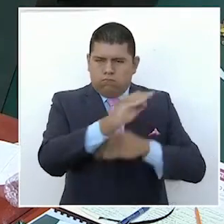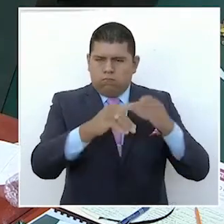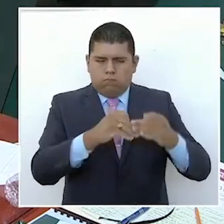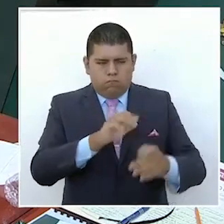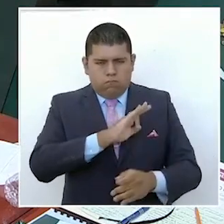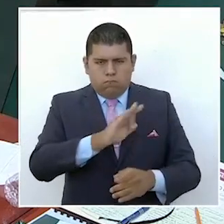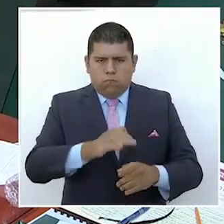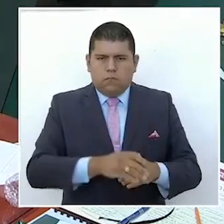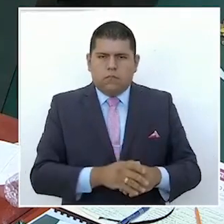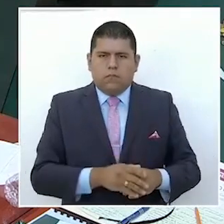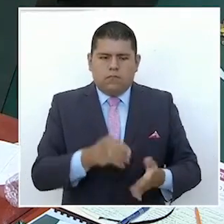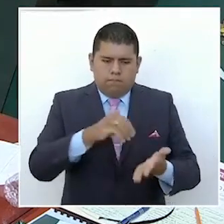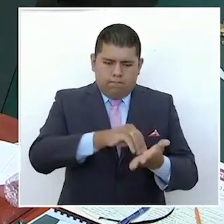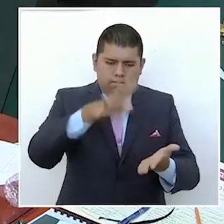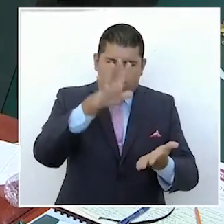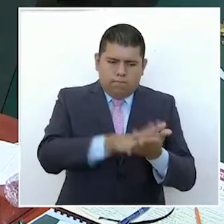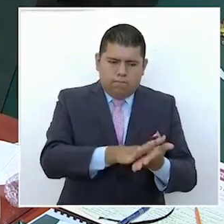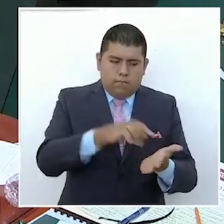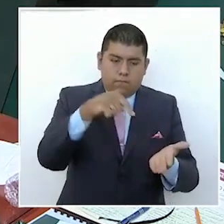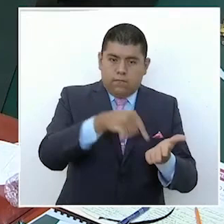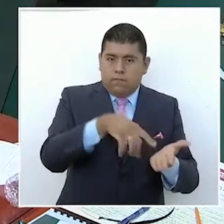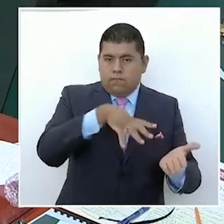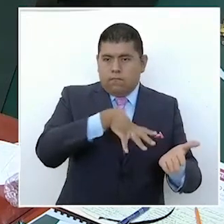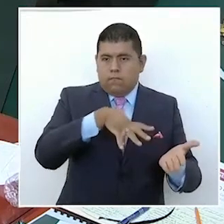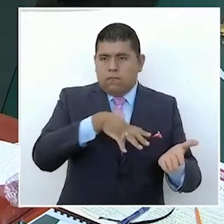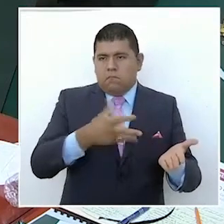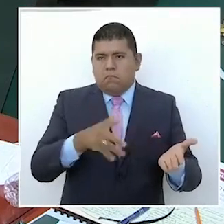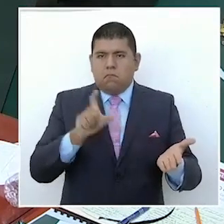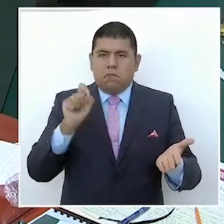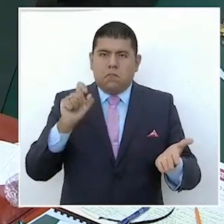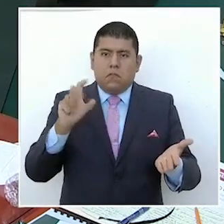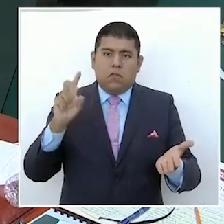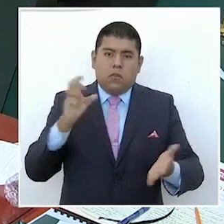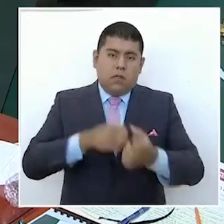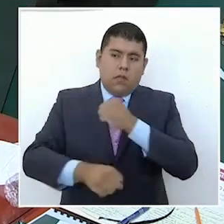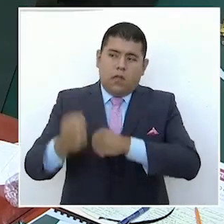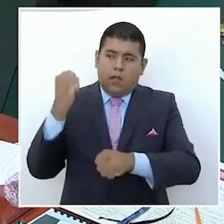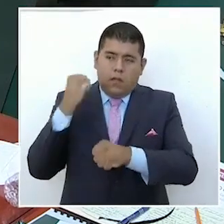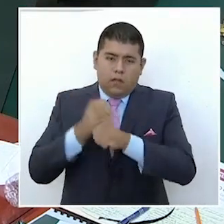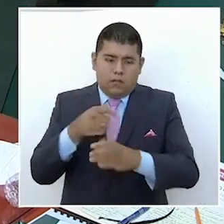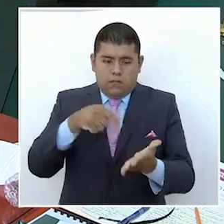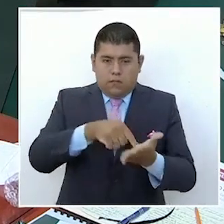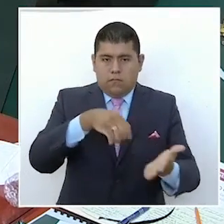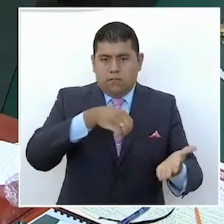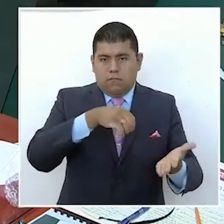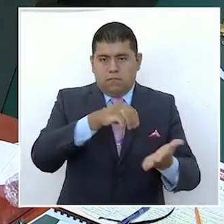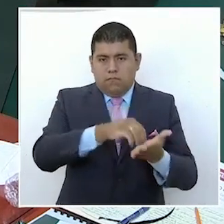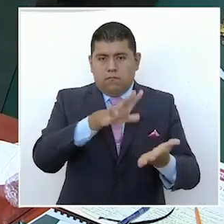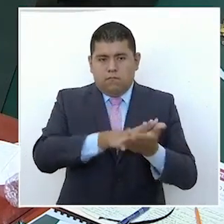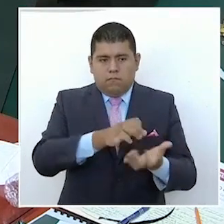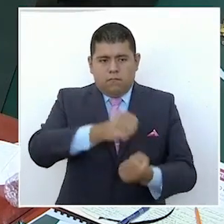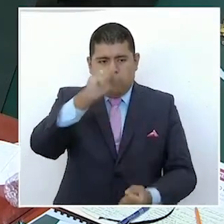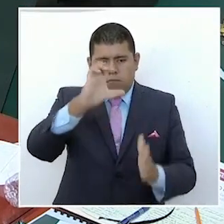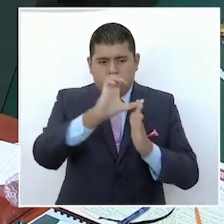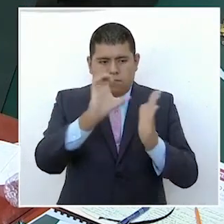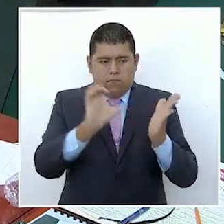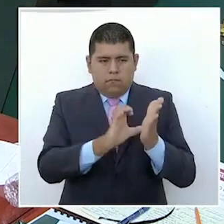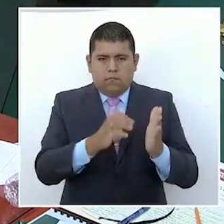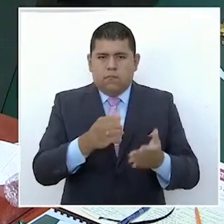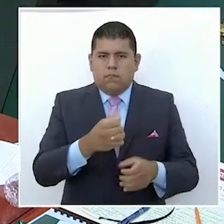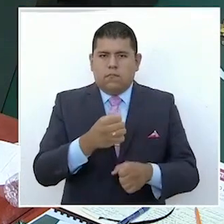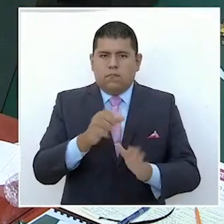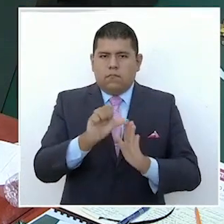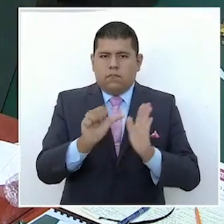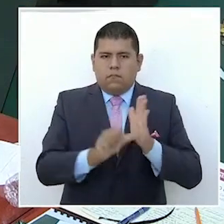está escrito desde hace como 20 o 30 años en la Constitución, en el artículo